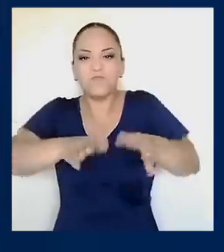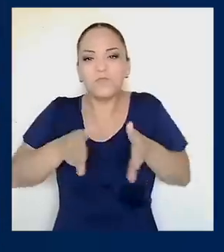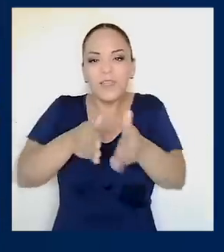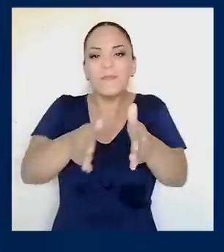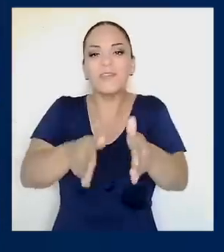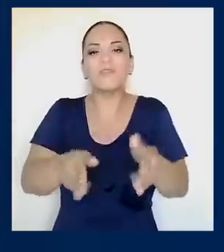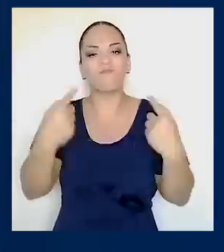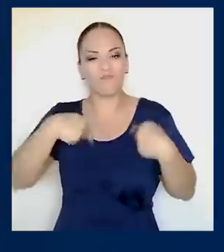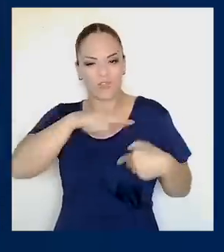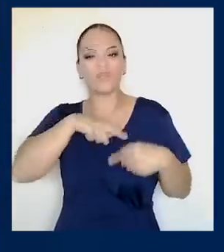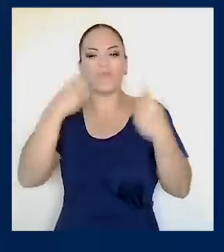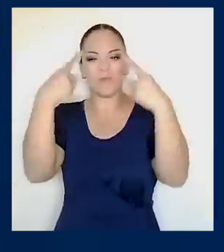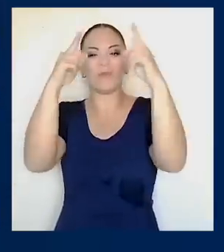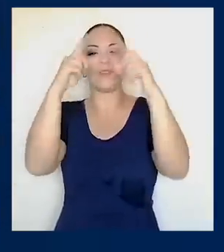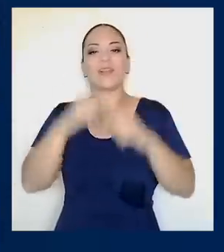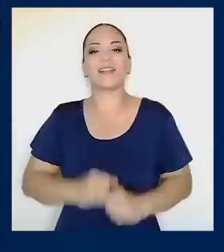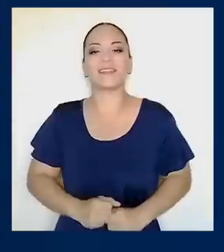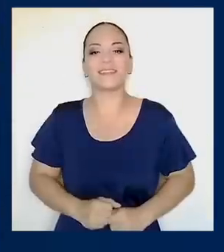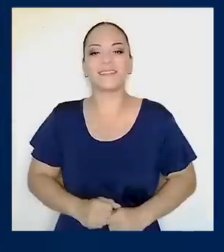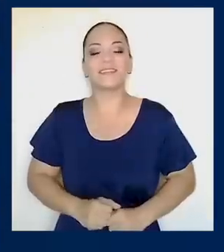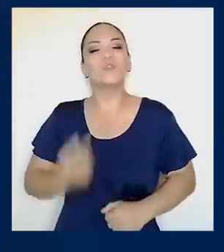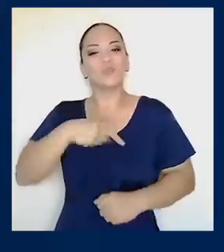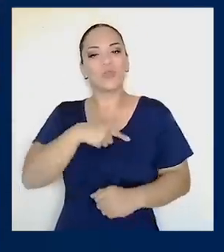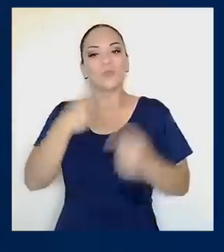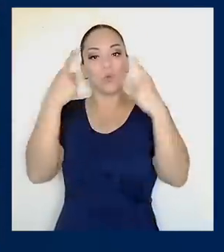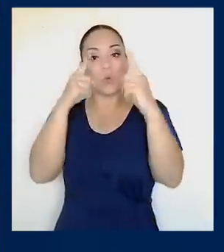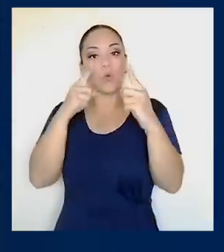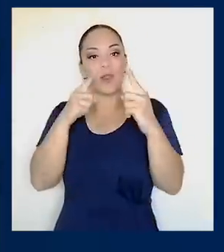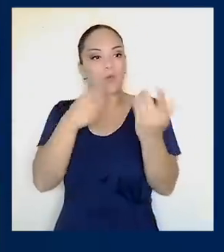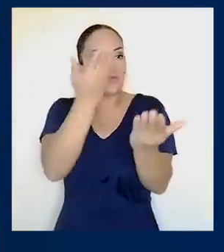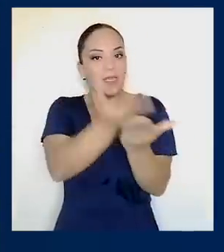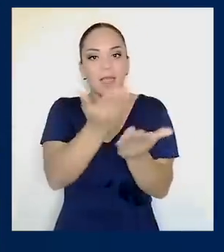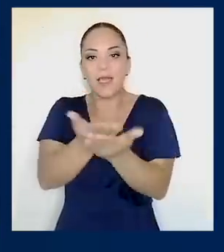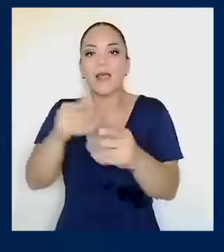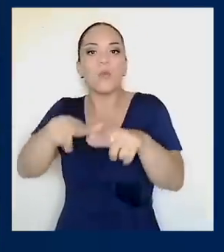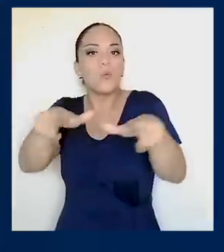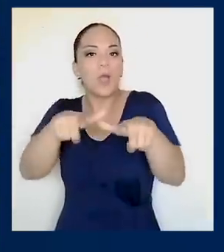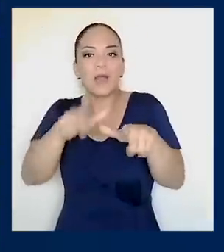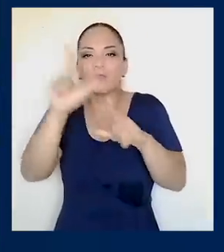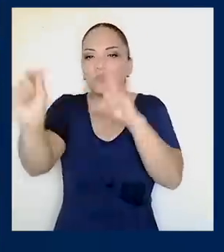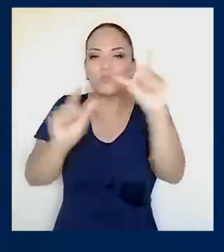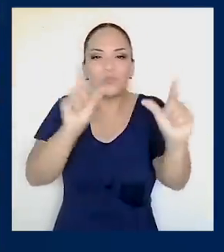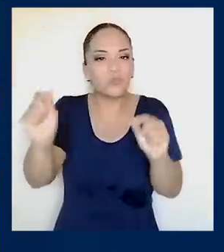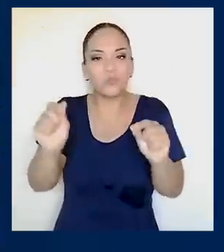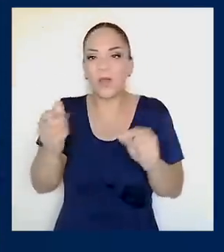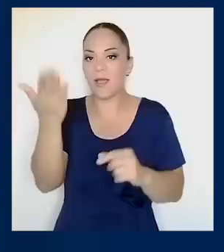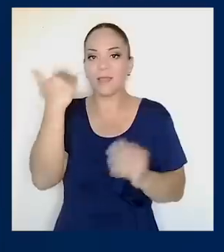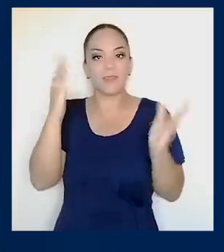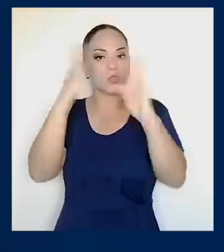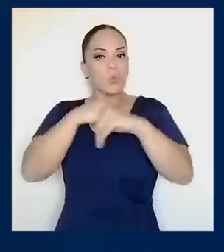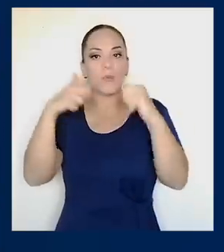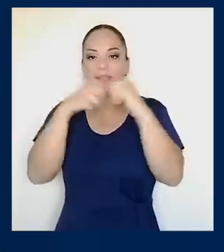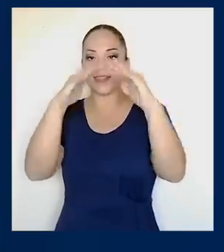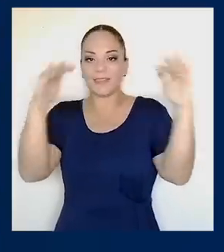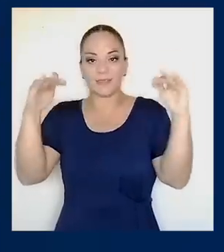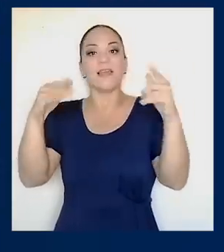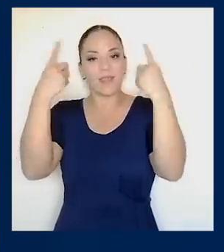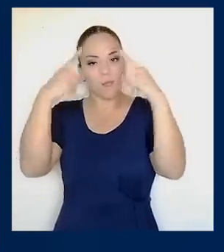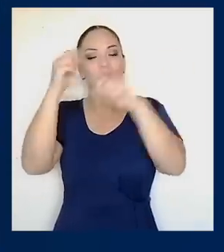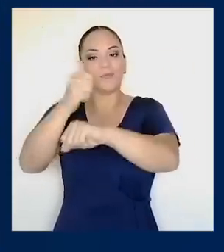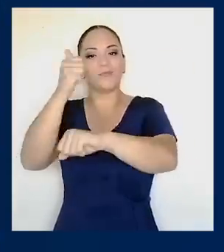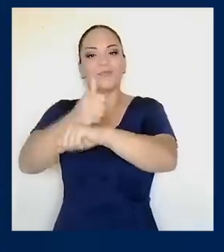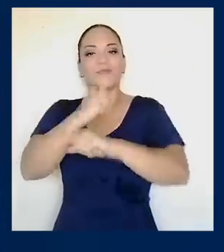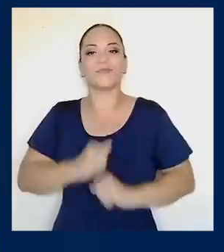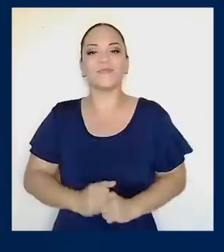así lo vamos a hacer. Hemos llegado a lugares remotos y muy lejanos, lugares donde no había electricidad.